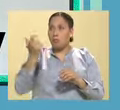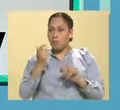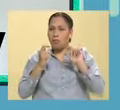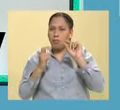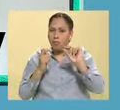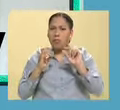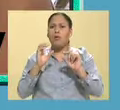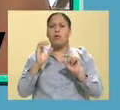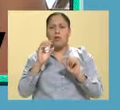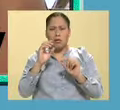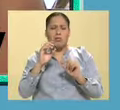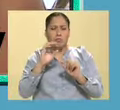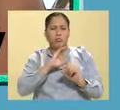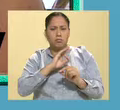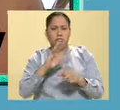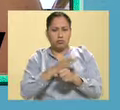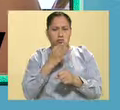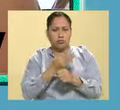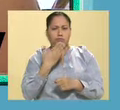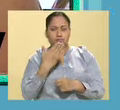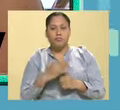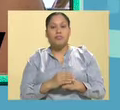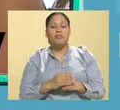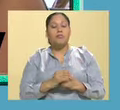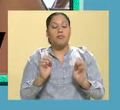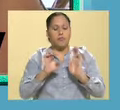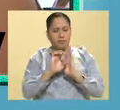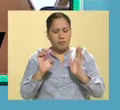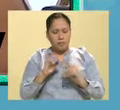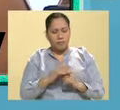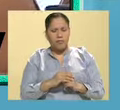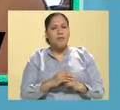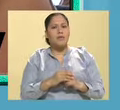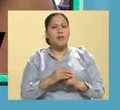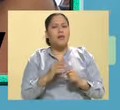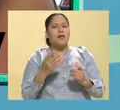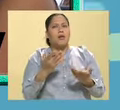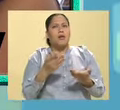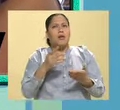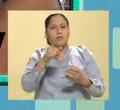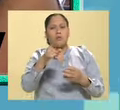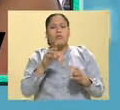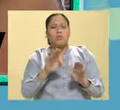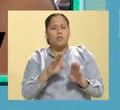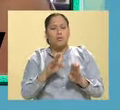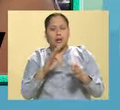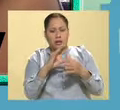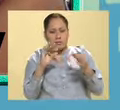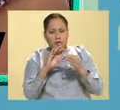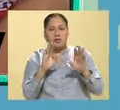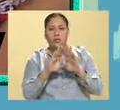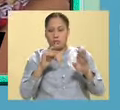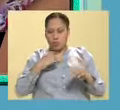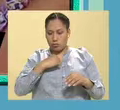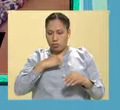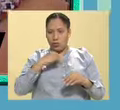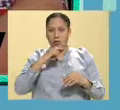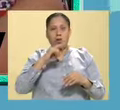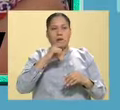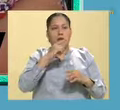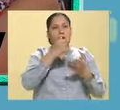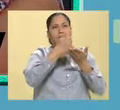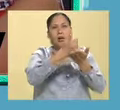puede ser el mínimo. ¿Cuál es la manera correcta o cómo le puedes llamar a esto tú como asesor de empresas